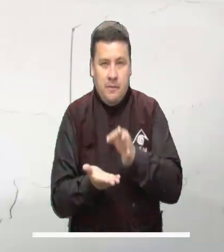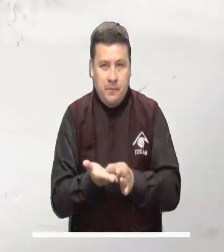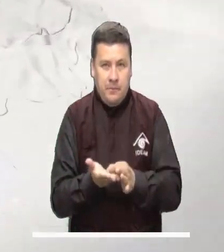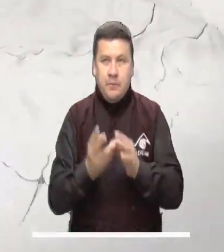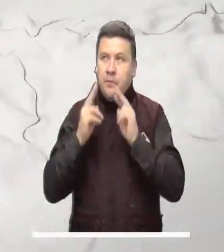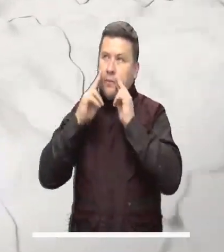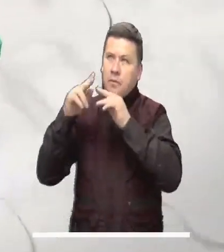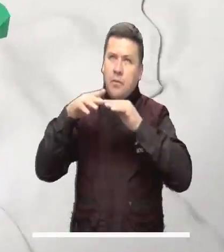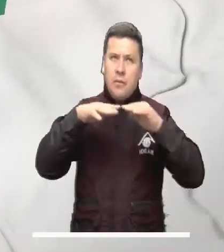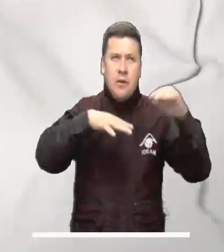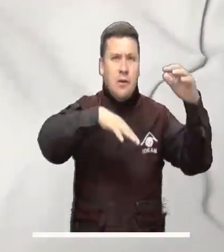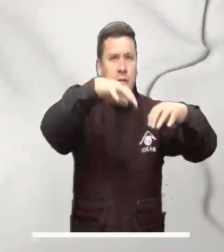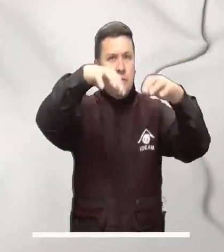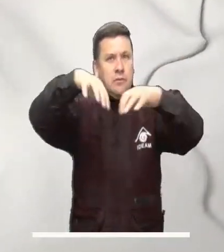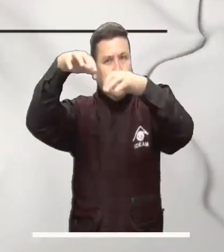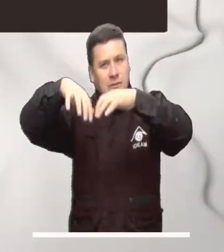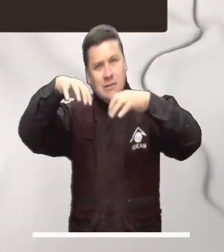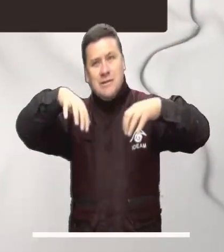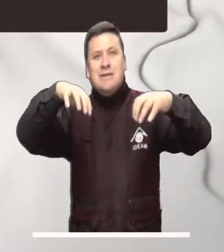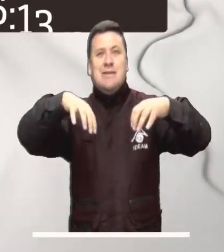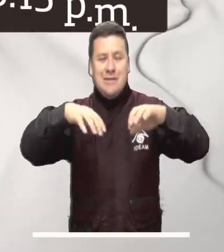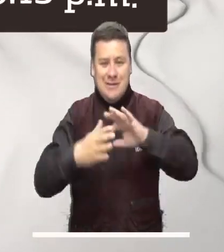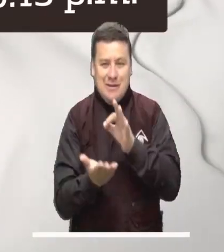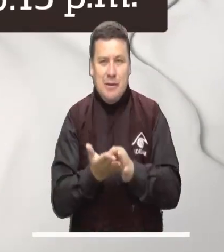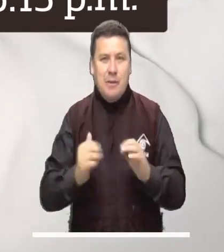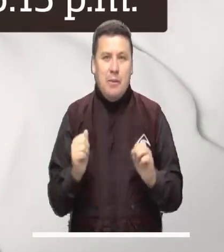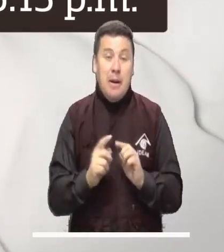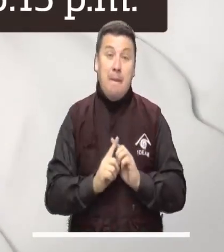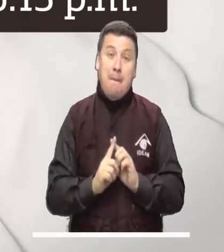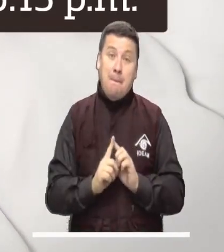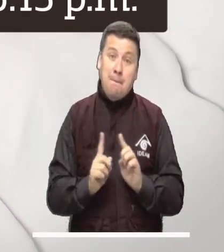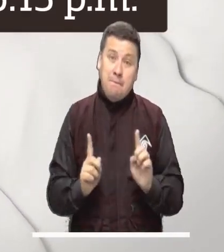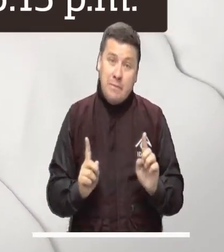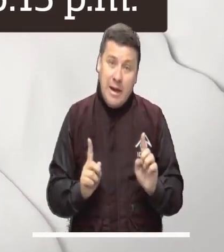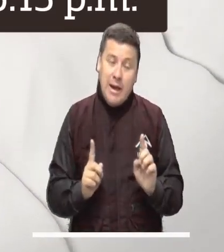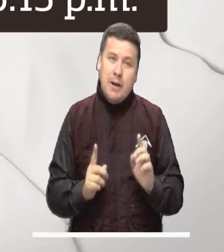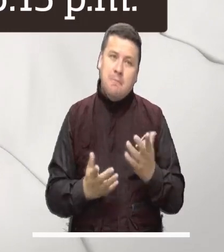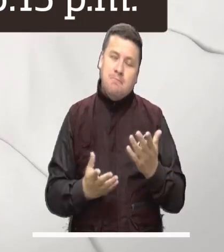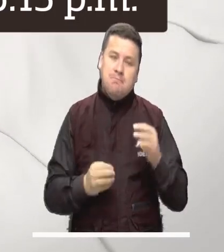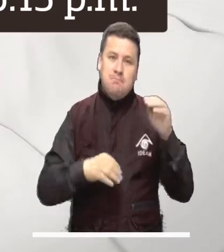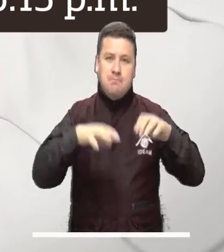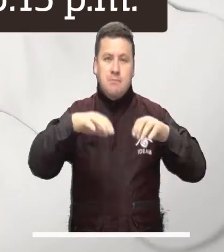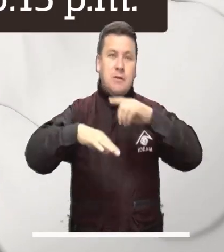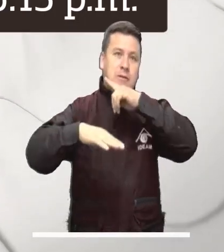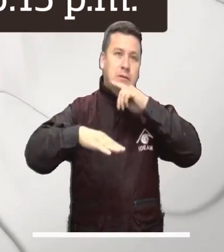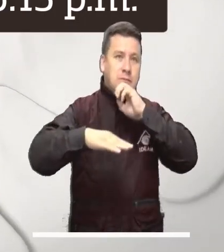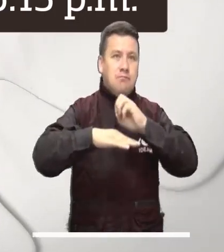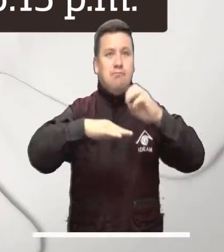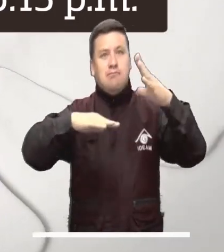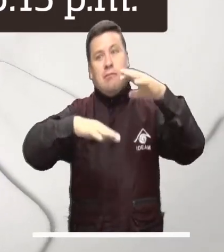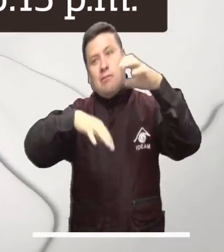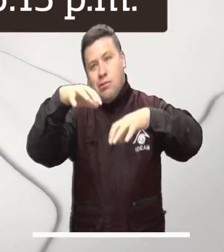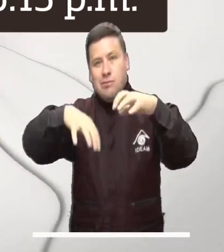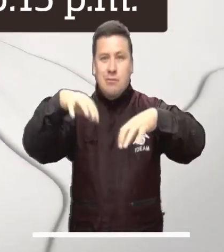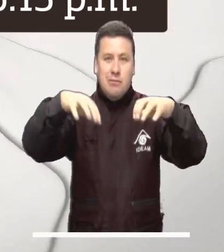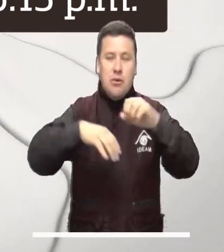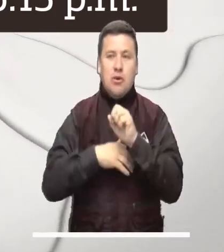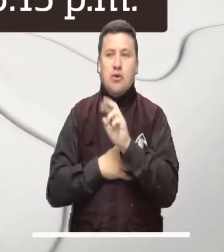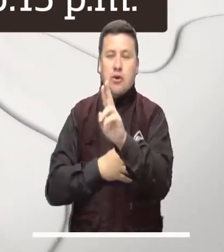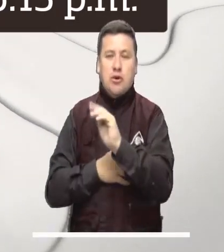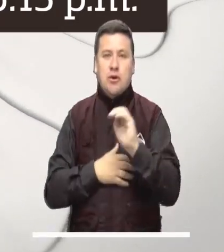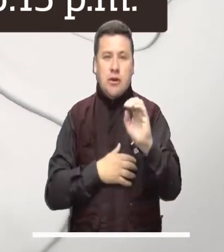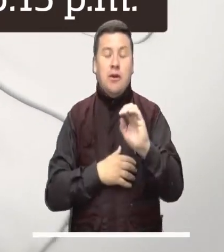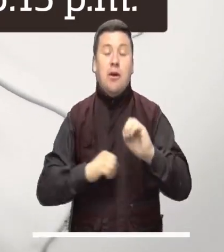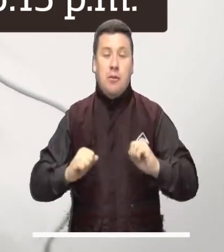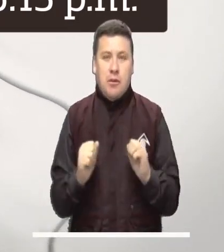La ciudad capital promete lloviznas con predominio de condiciones secas. Sin embargo, no se descartan lluvias sobre el noroccidente